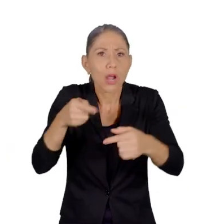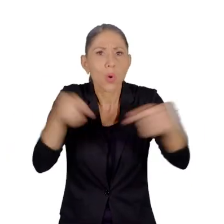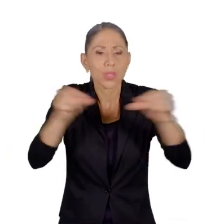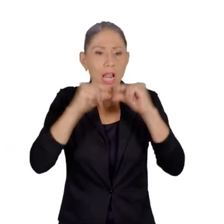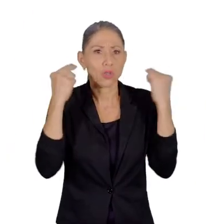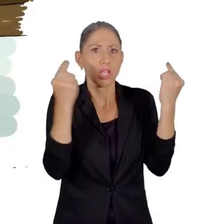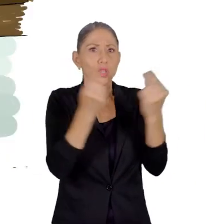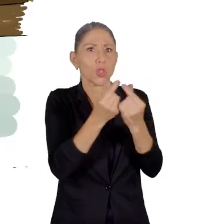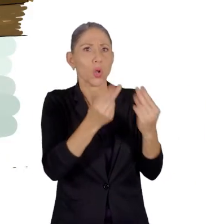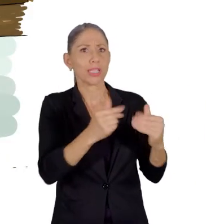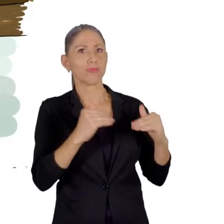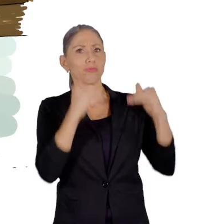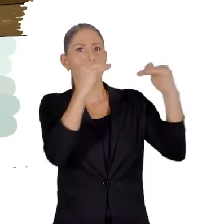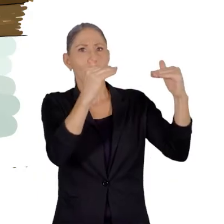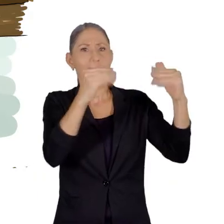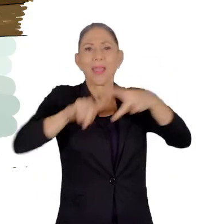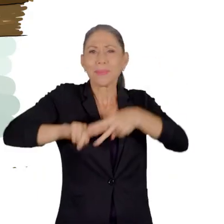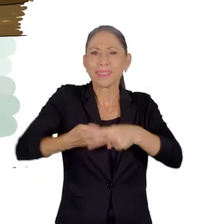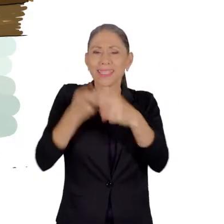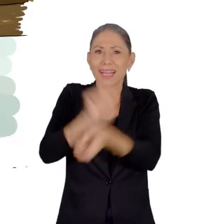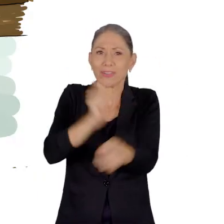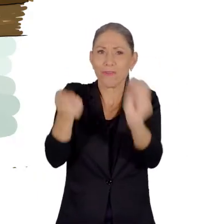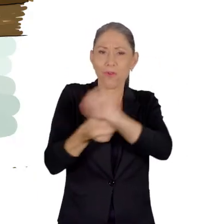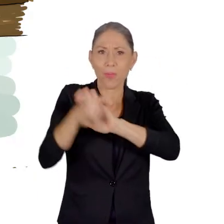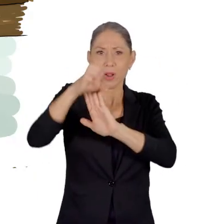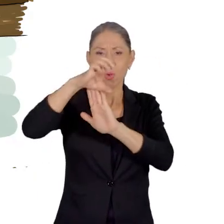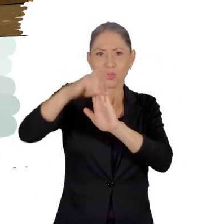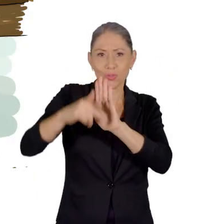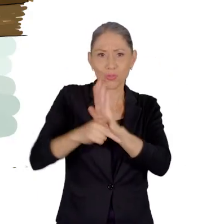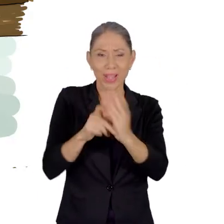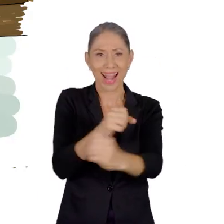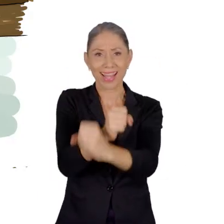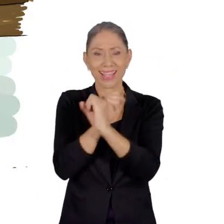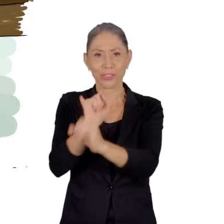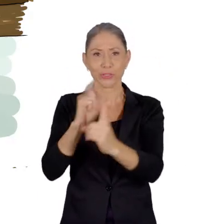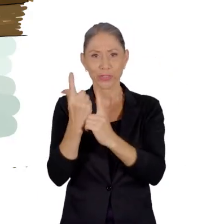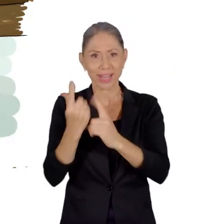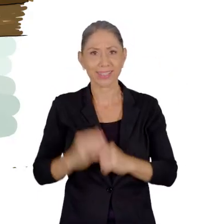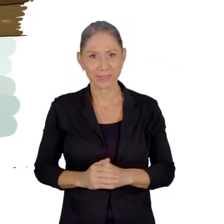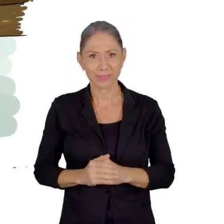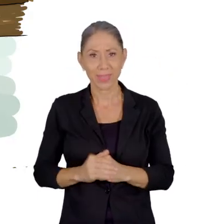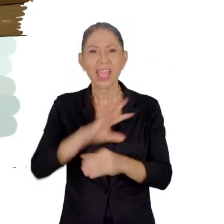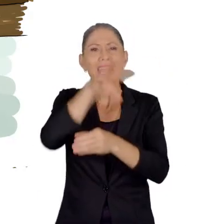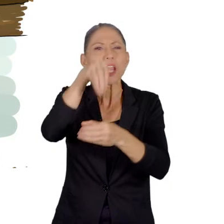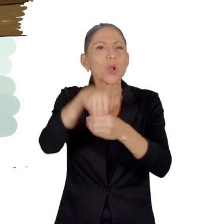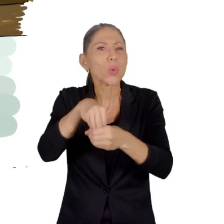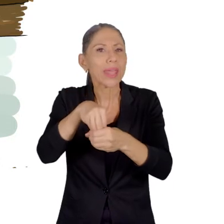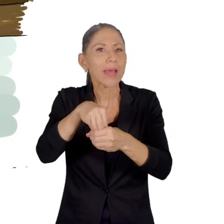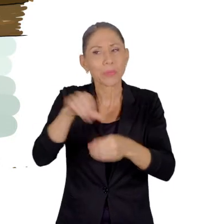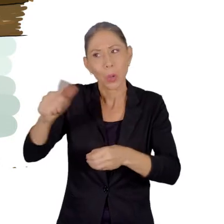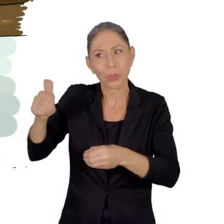oligárquicos, entrara a regir la reforma constitucional de las garantías sociales, que incluía,